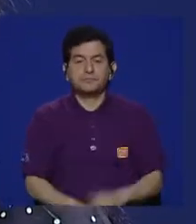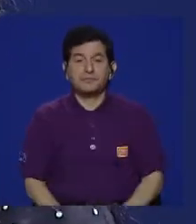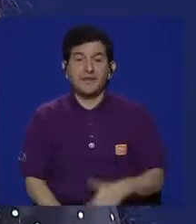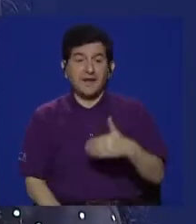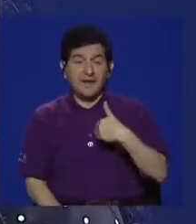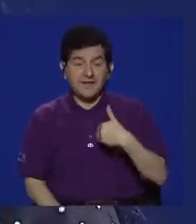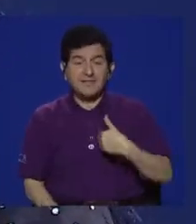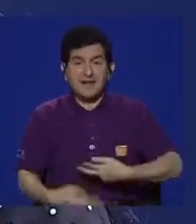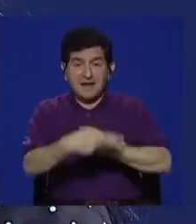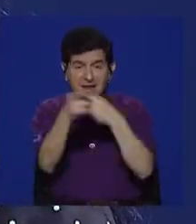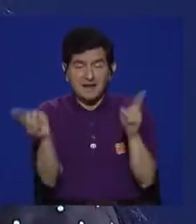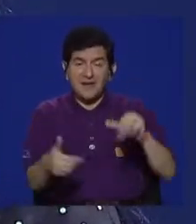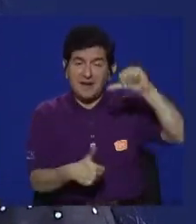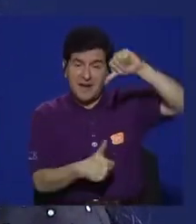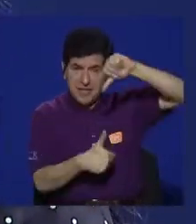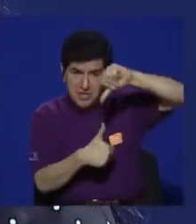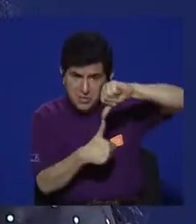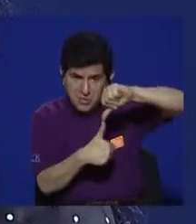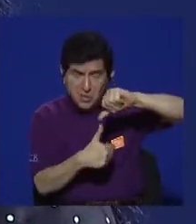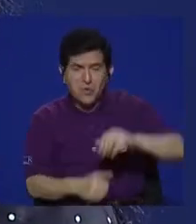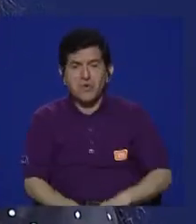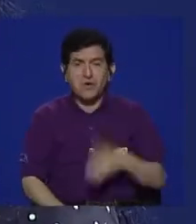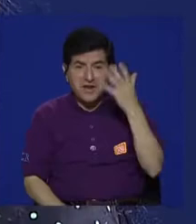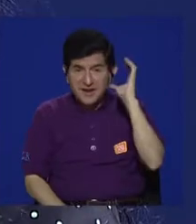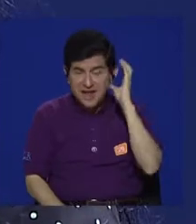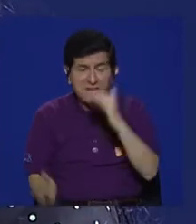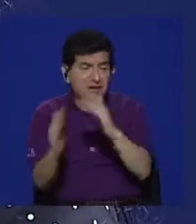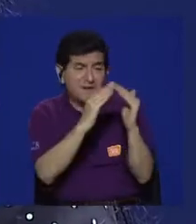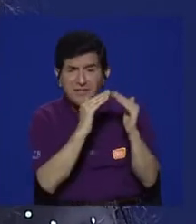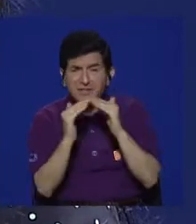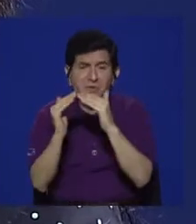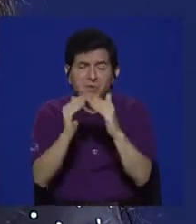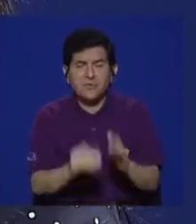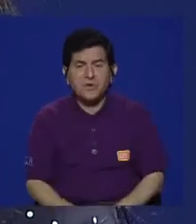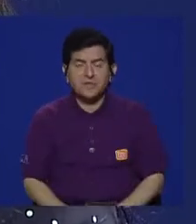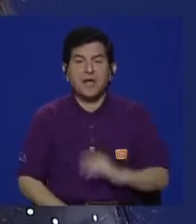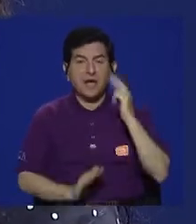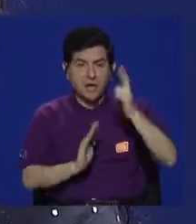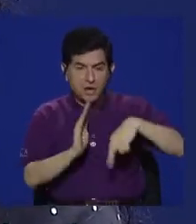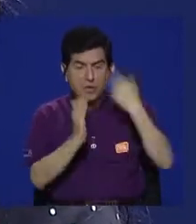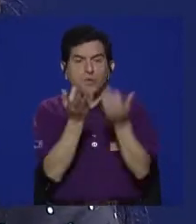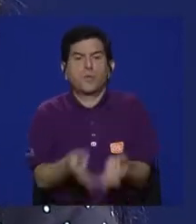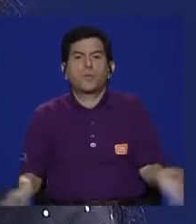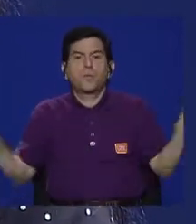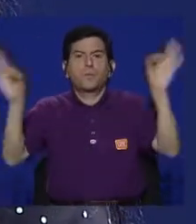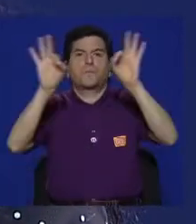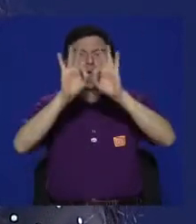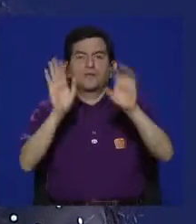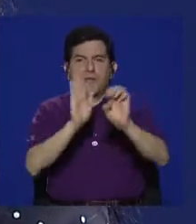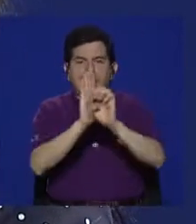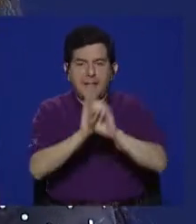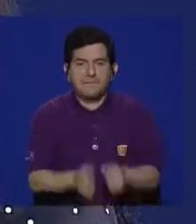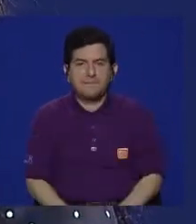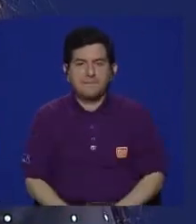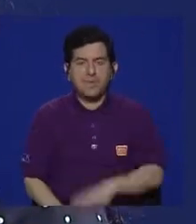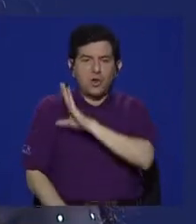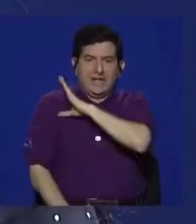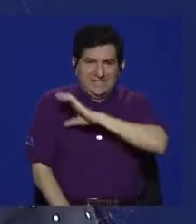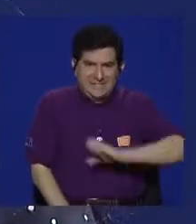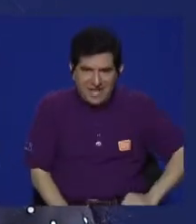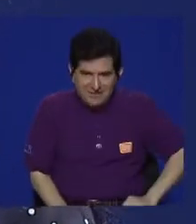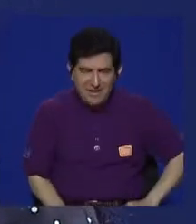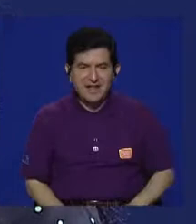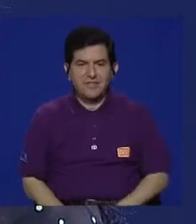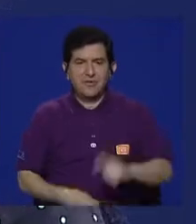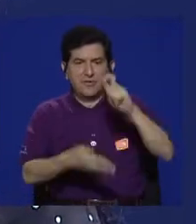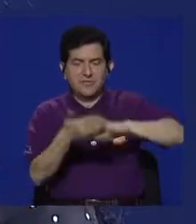del mundo. Y teniendo una región centroamericana donde las radios comunitarias han jugado papeles cruciales, como por ejemplo en